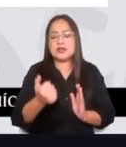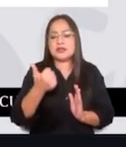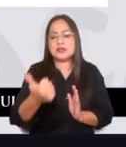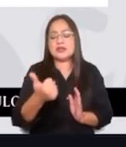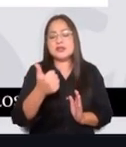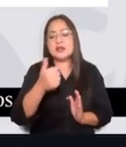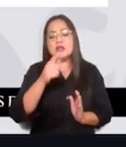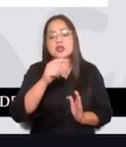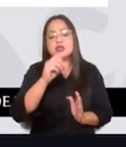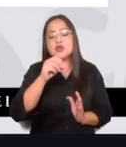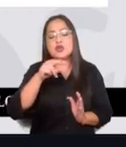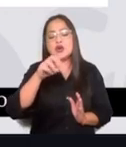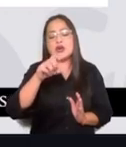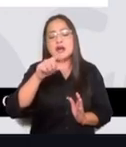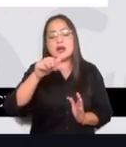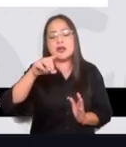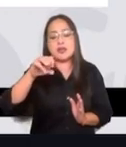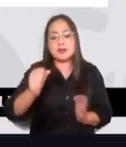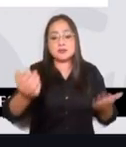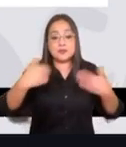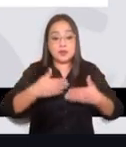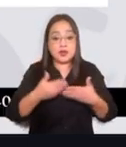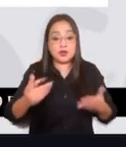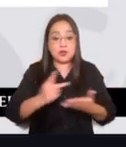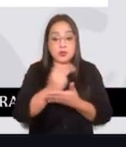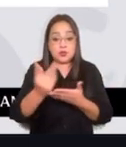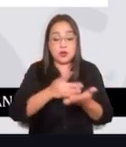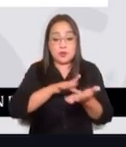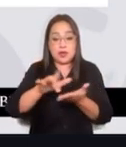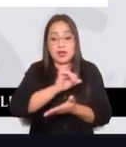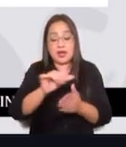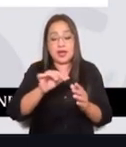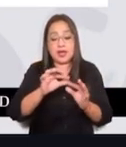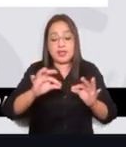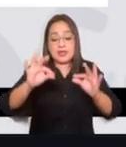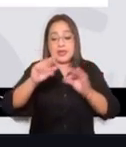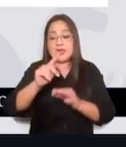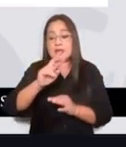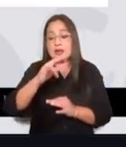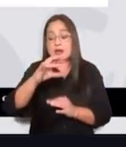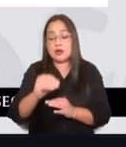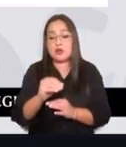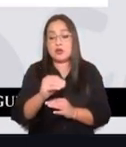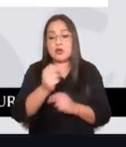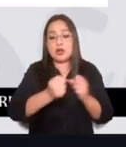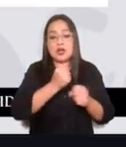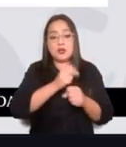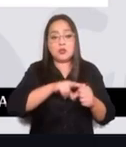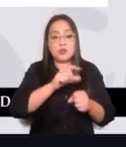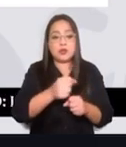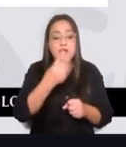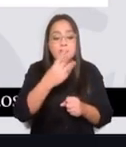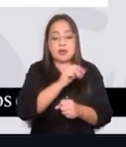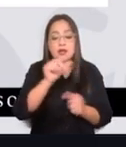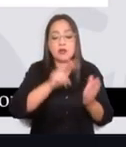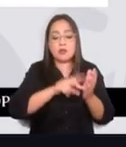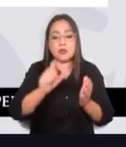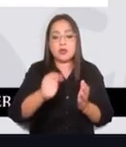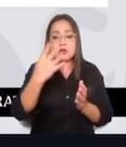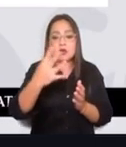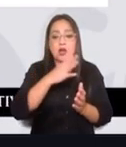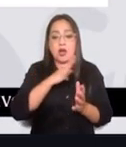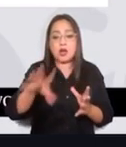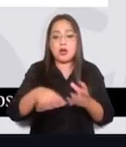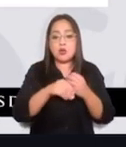En el avance del programa de apoyo al trigo, otoño-invierno 2023-2024, se lleva un avance del